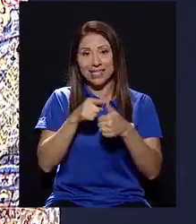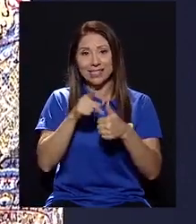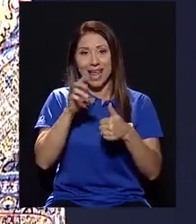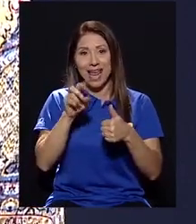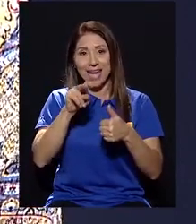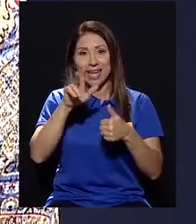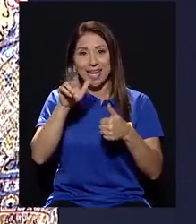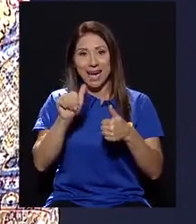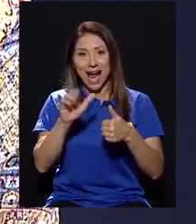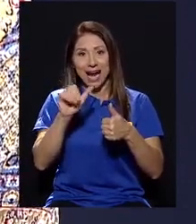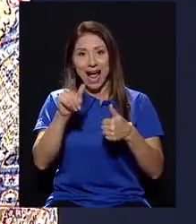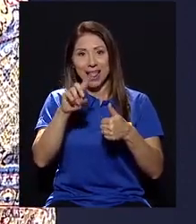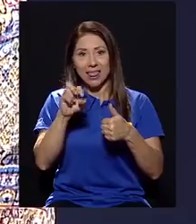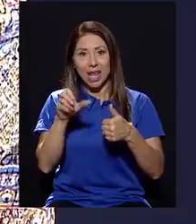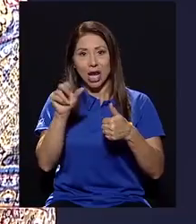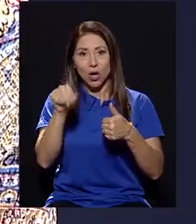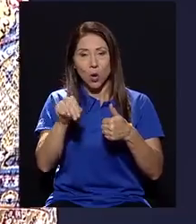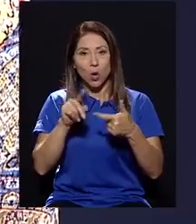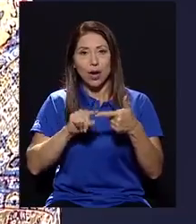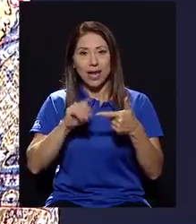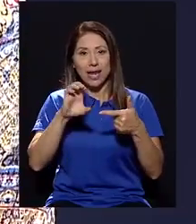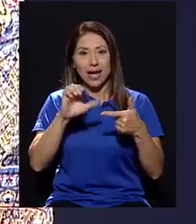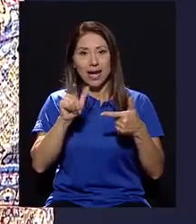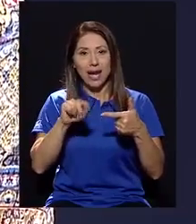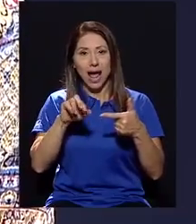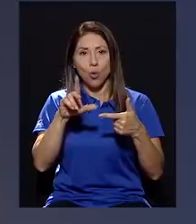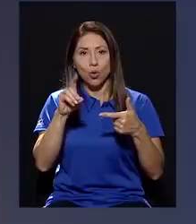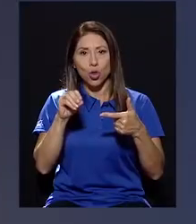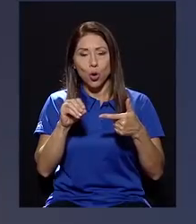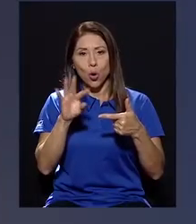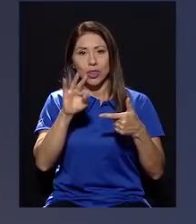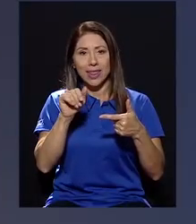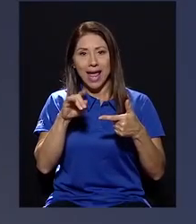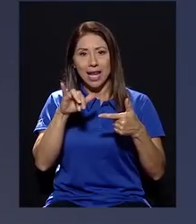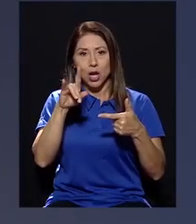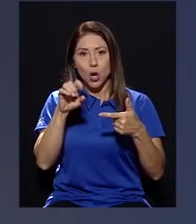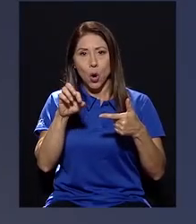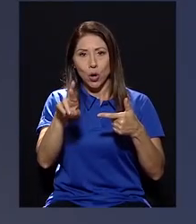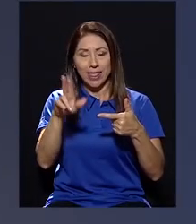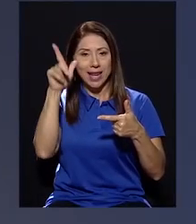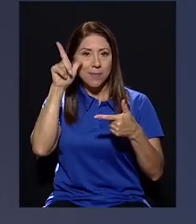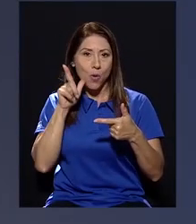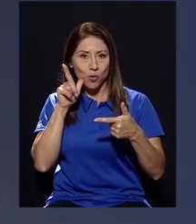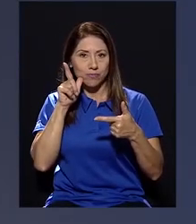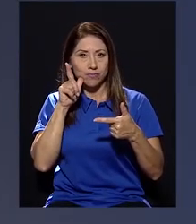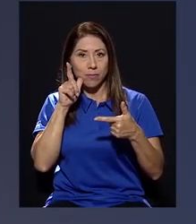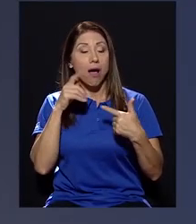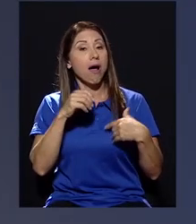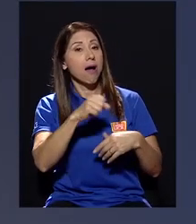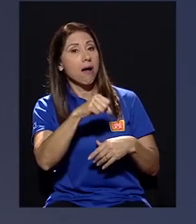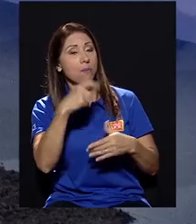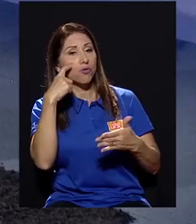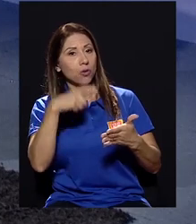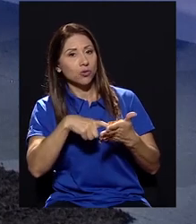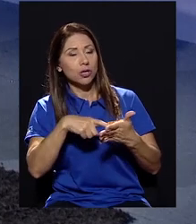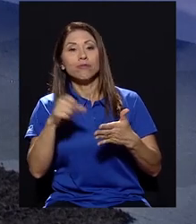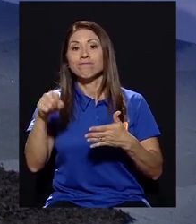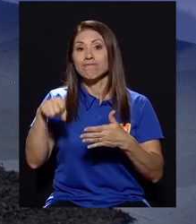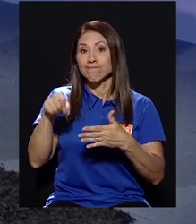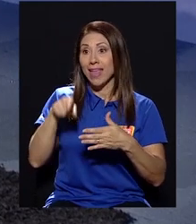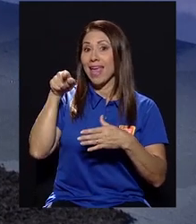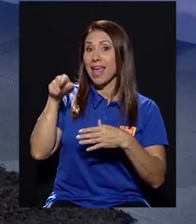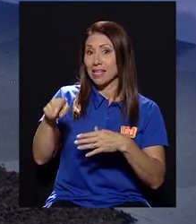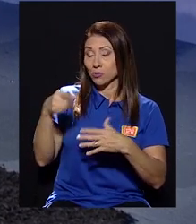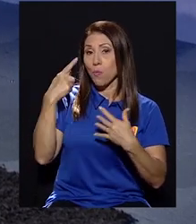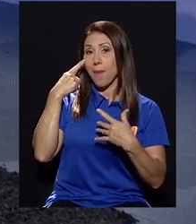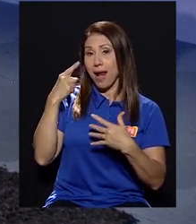también, Erika Calderón y Claudio Taylor de Limón. Sí, Claudio Taylor, muy reconocido. Entonces, esto nos da un panorama de cómo